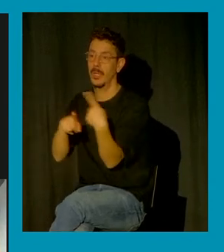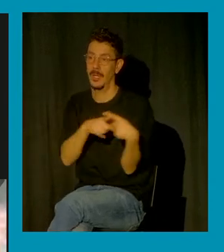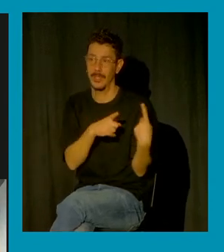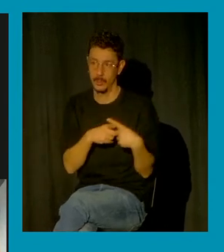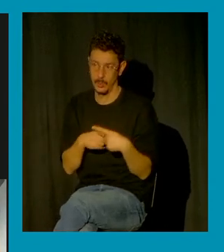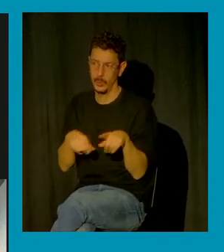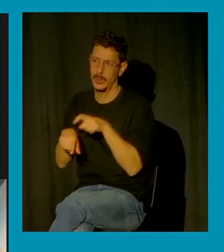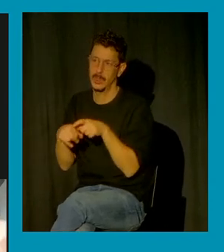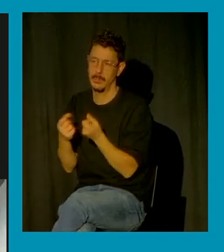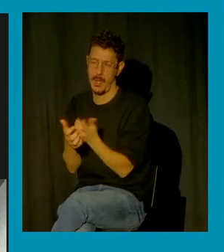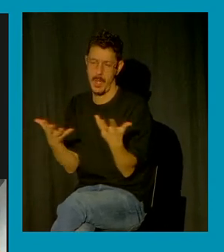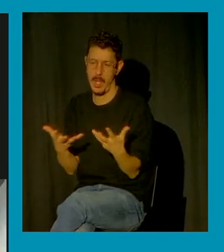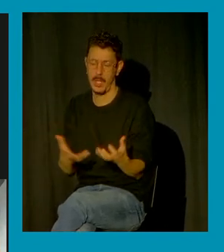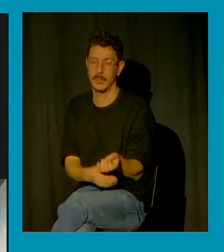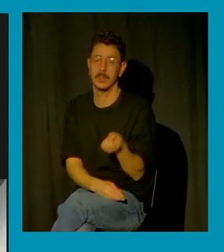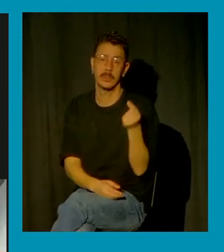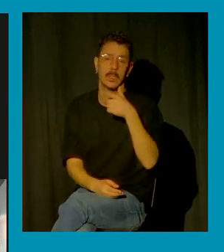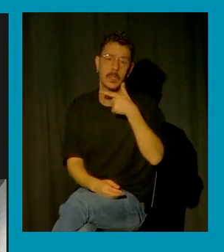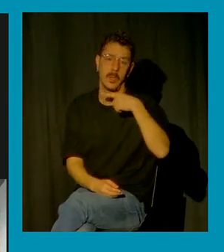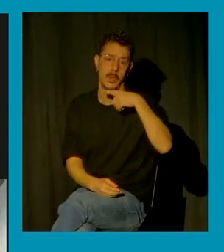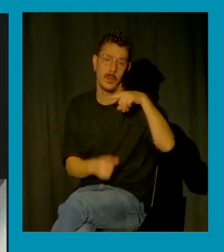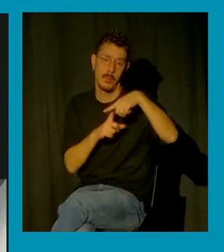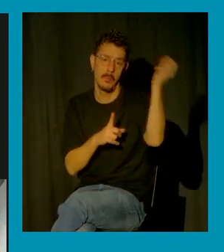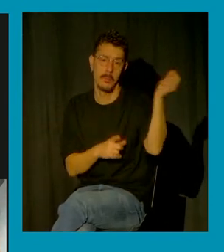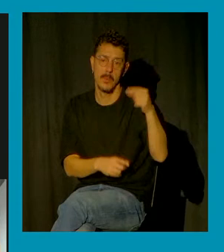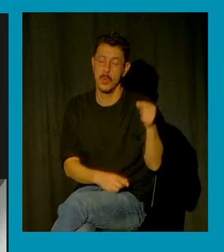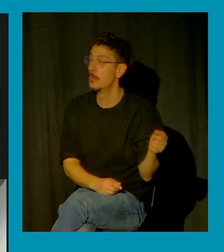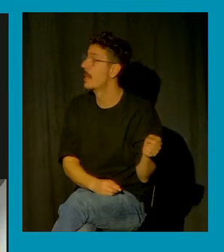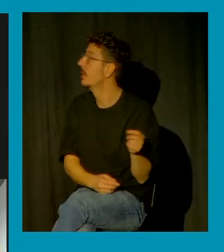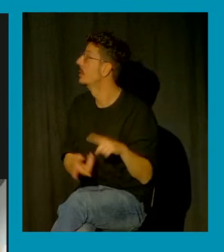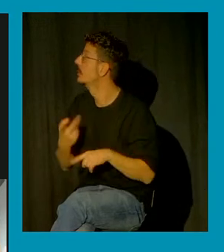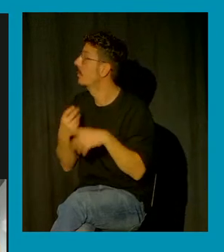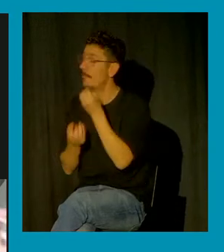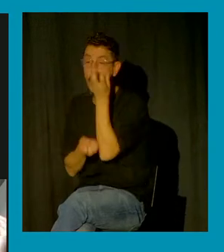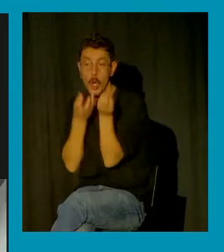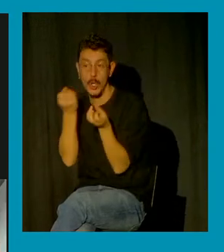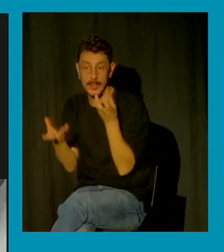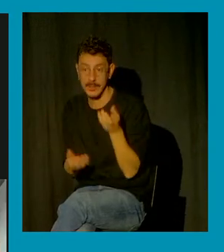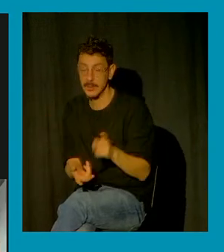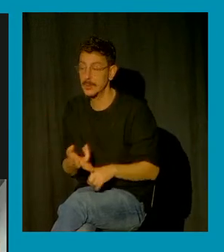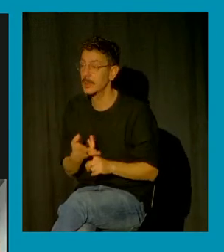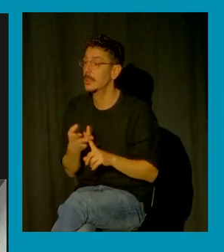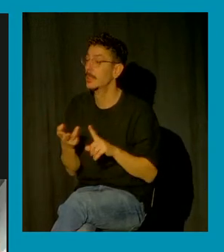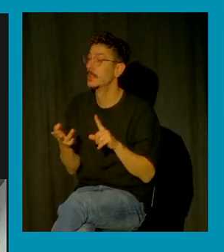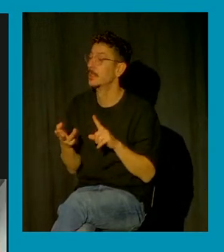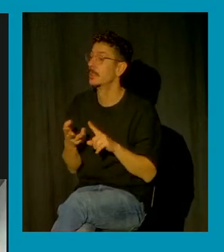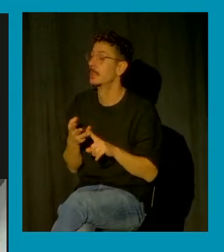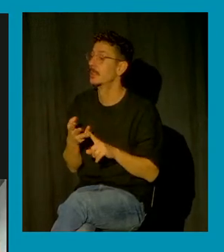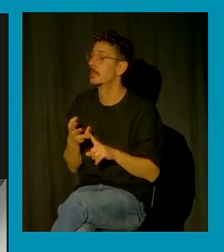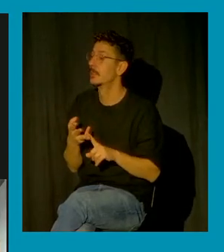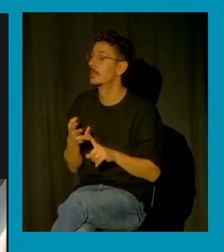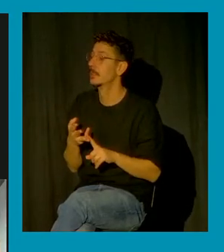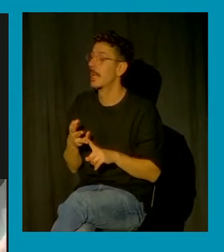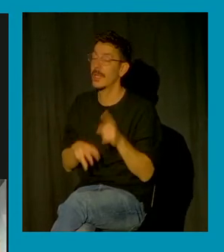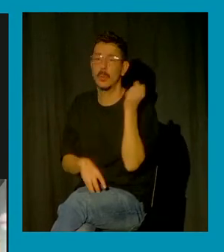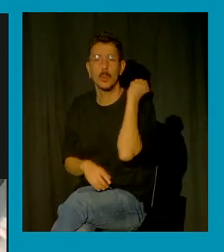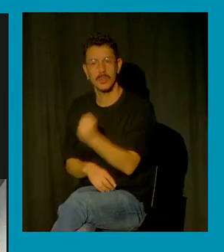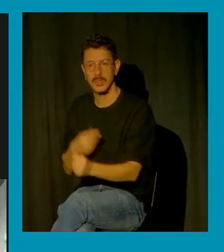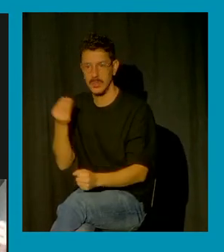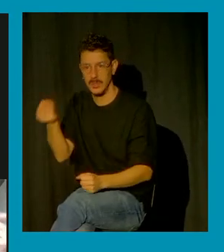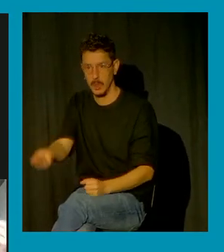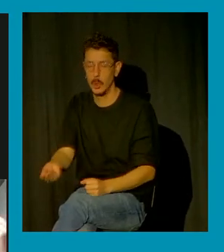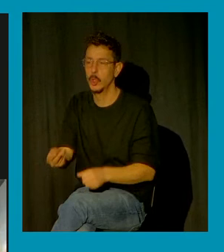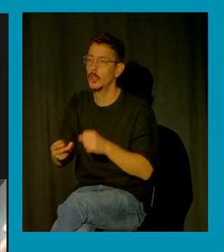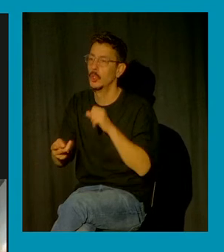tipo había plumas había fruta había flores había también un cuchillo había también